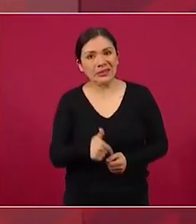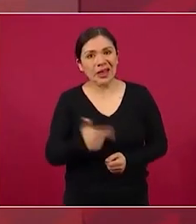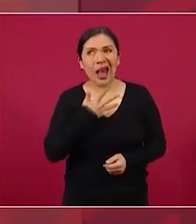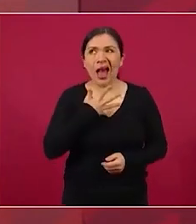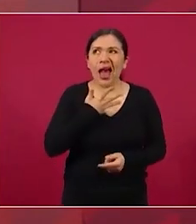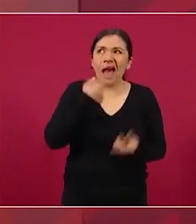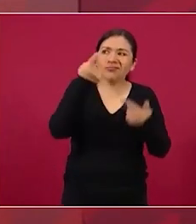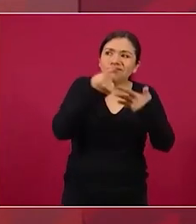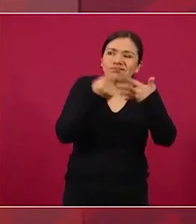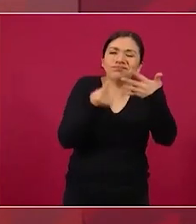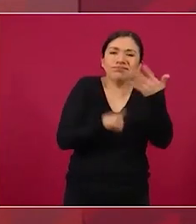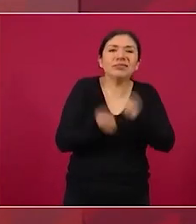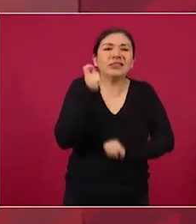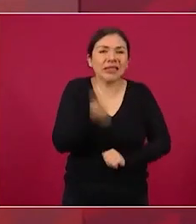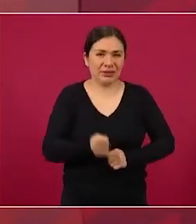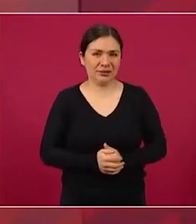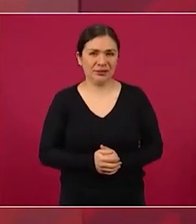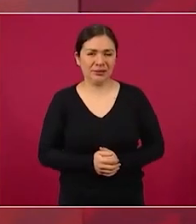los que